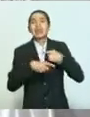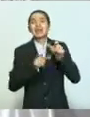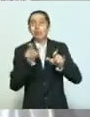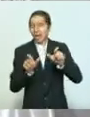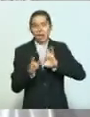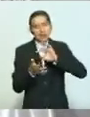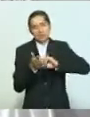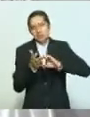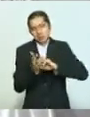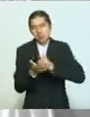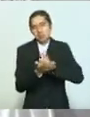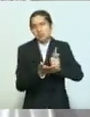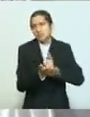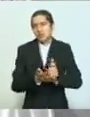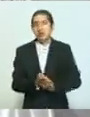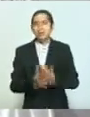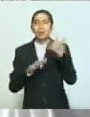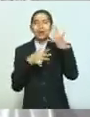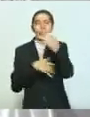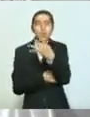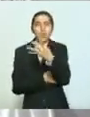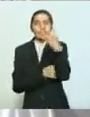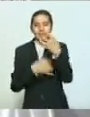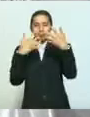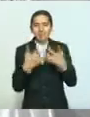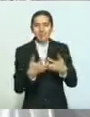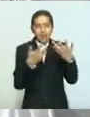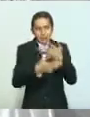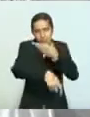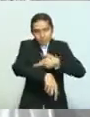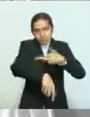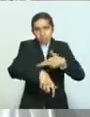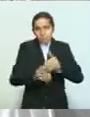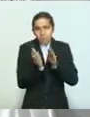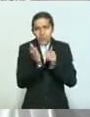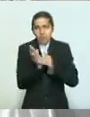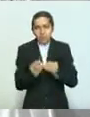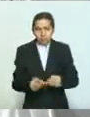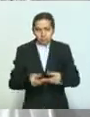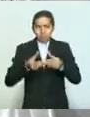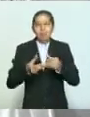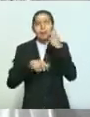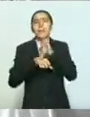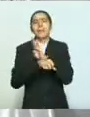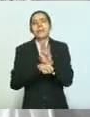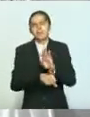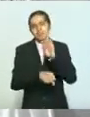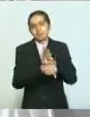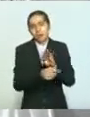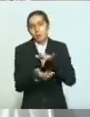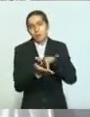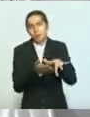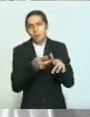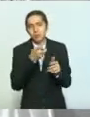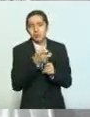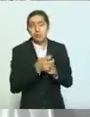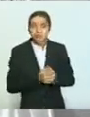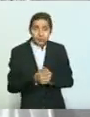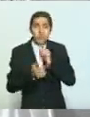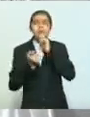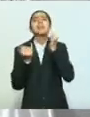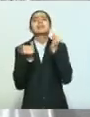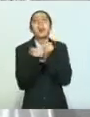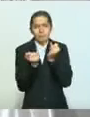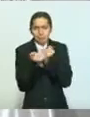más de 400 empresas realicen trámite para tener el beneficio. También, les